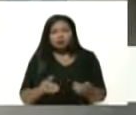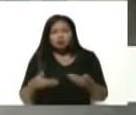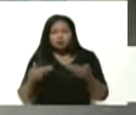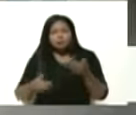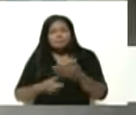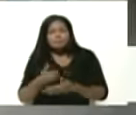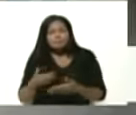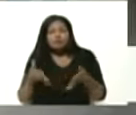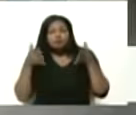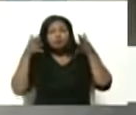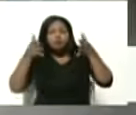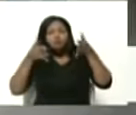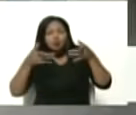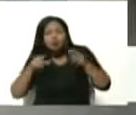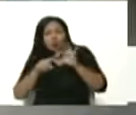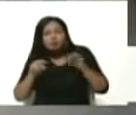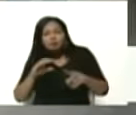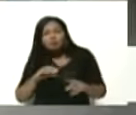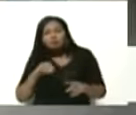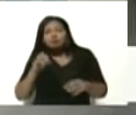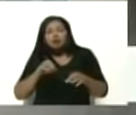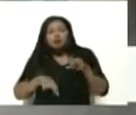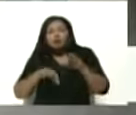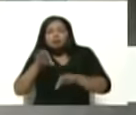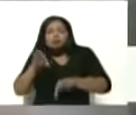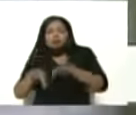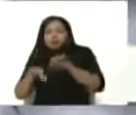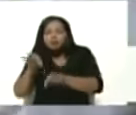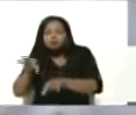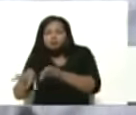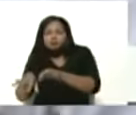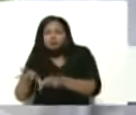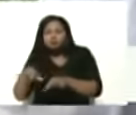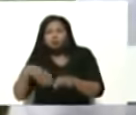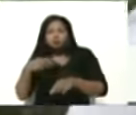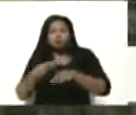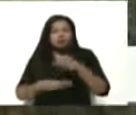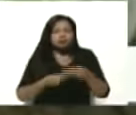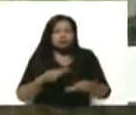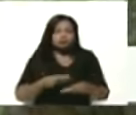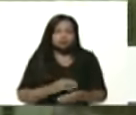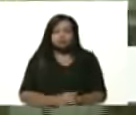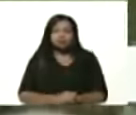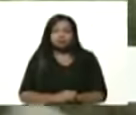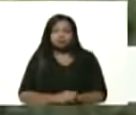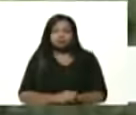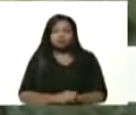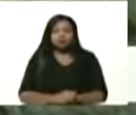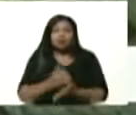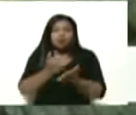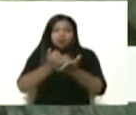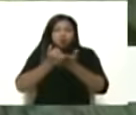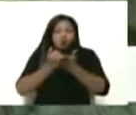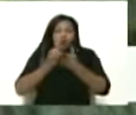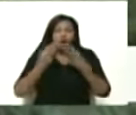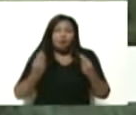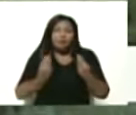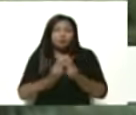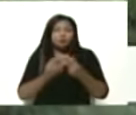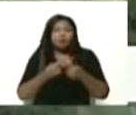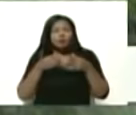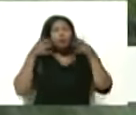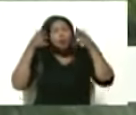rendimientos de cultivos y además favorecer y darle acompañamiento y